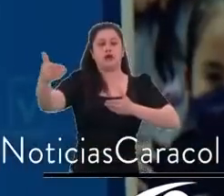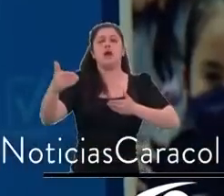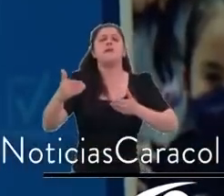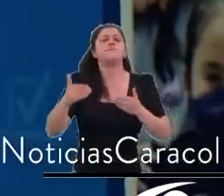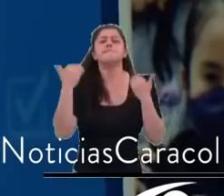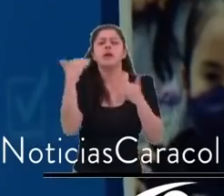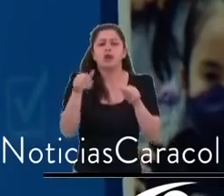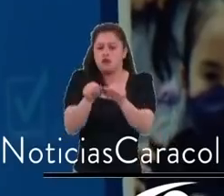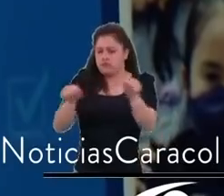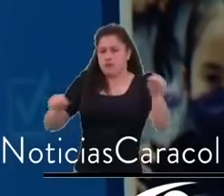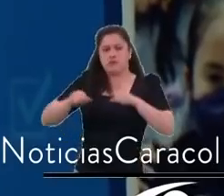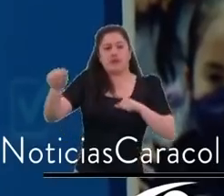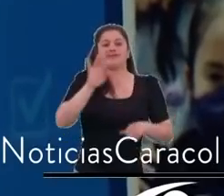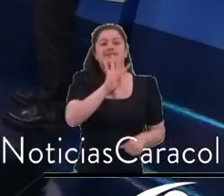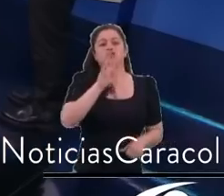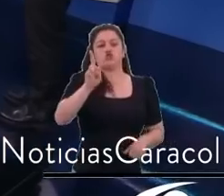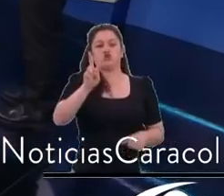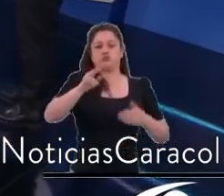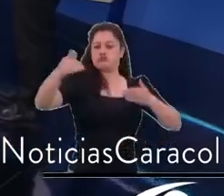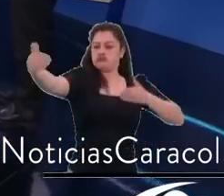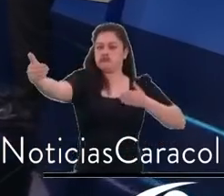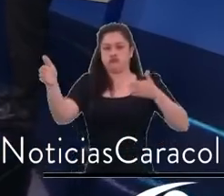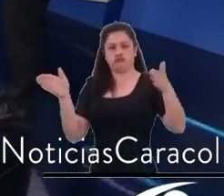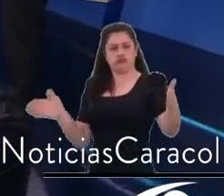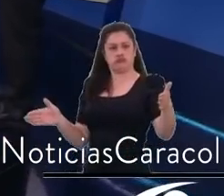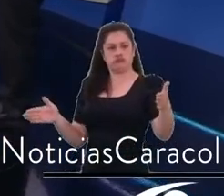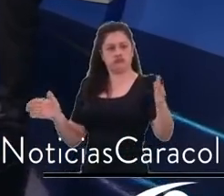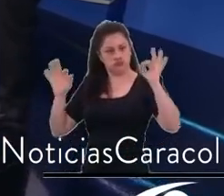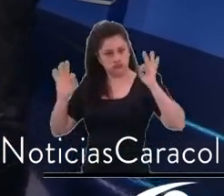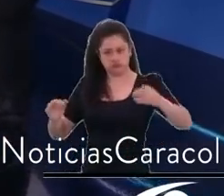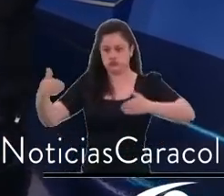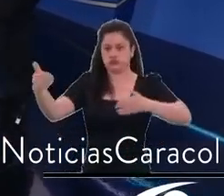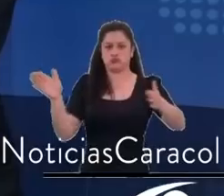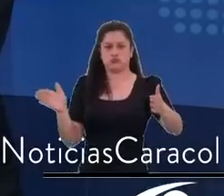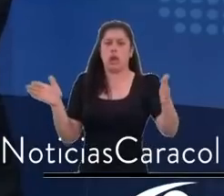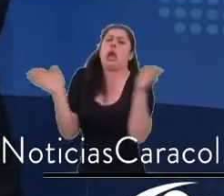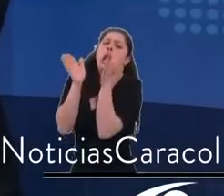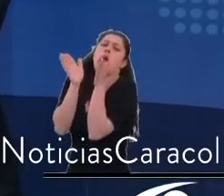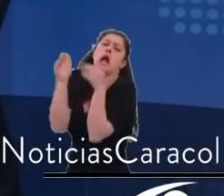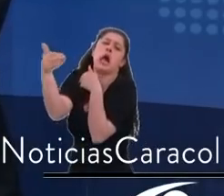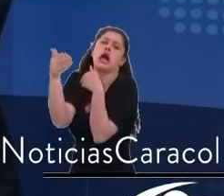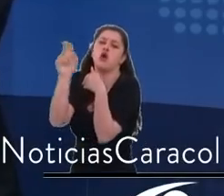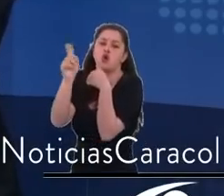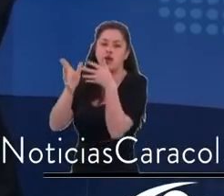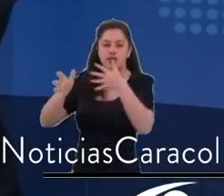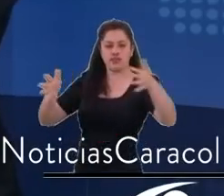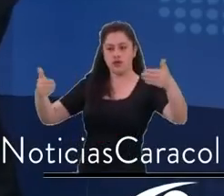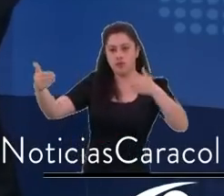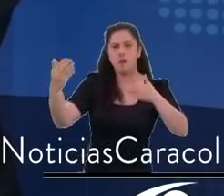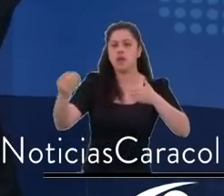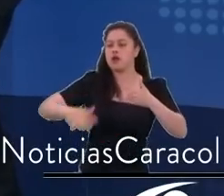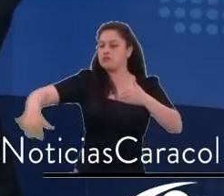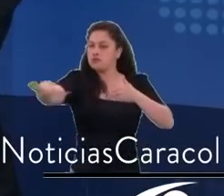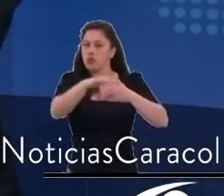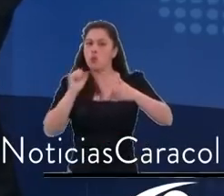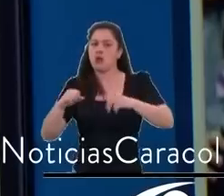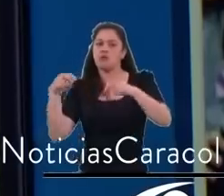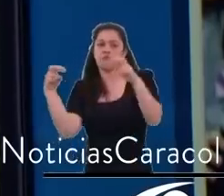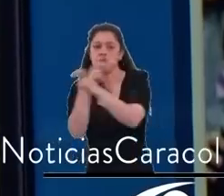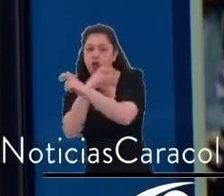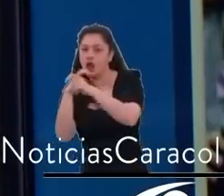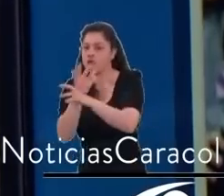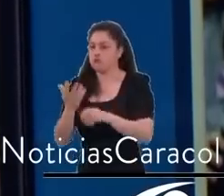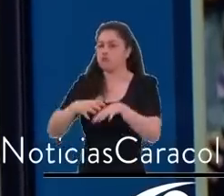que también tenga parques, tenga espacio público, tenga colegios. Viviendas de interés social de 42 metros cuadrados, mínimo,